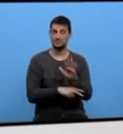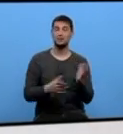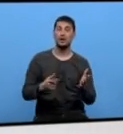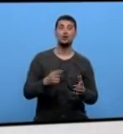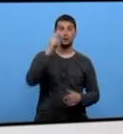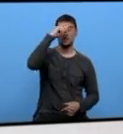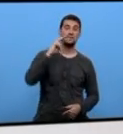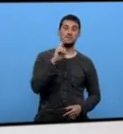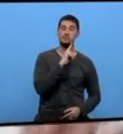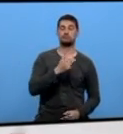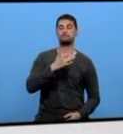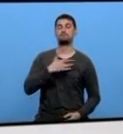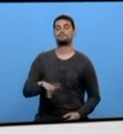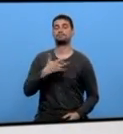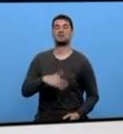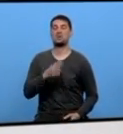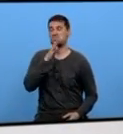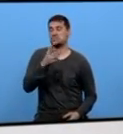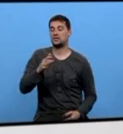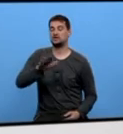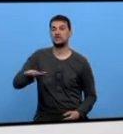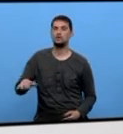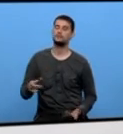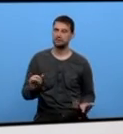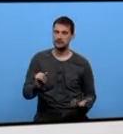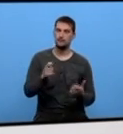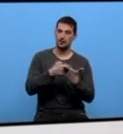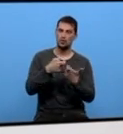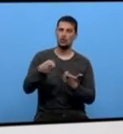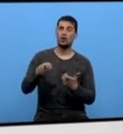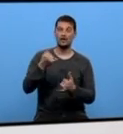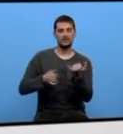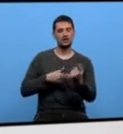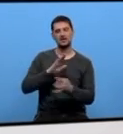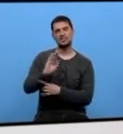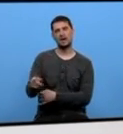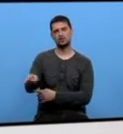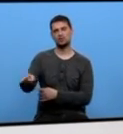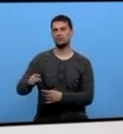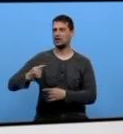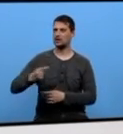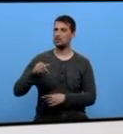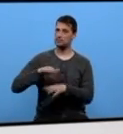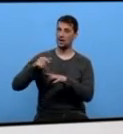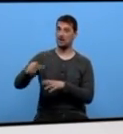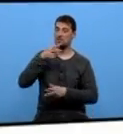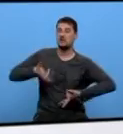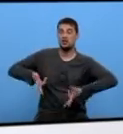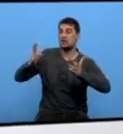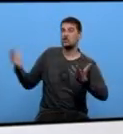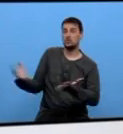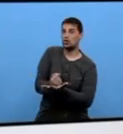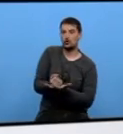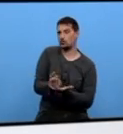son os primeros que toleran todo. É un niño, é un niño. Mire usted, ese niño, o daño que usted está facendo é permitirle que haga o que le dé a gana.